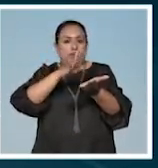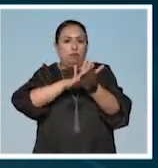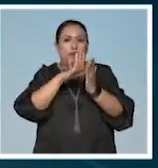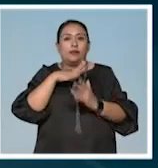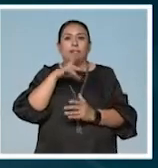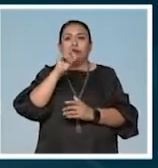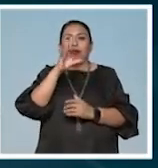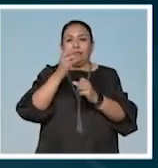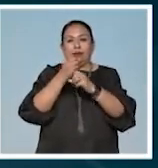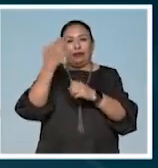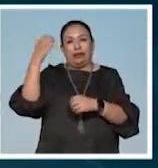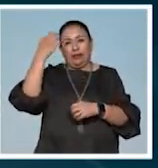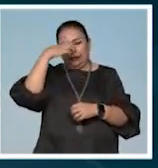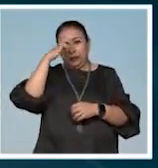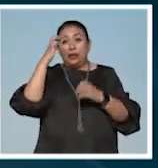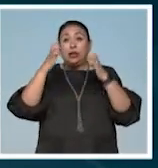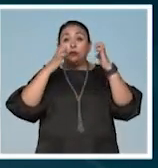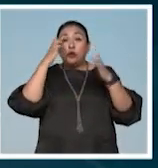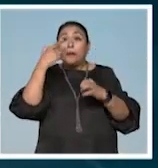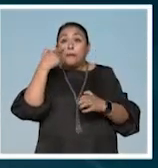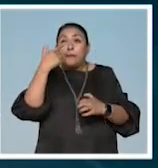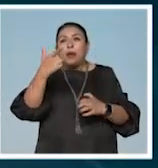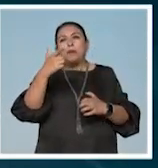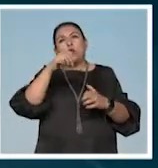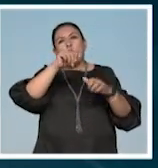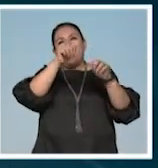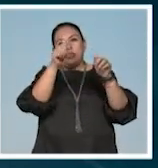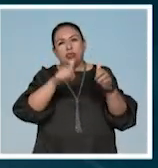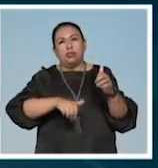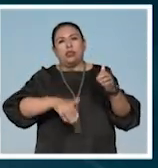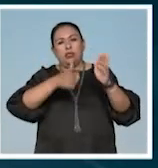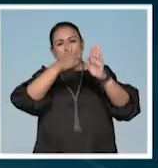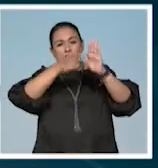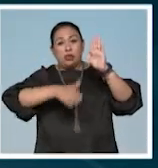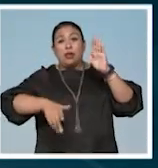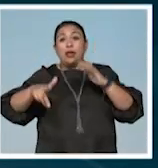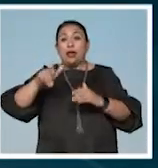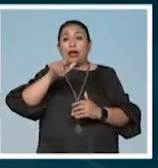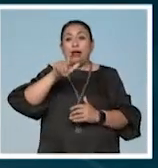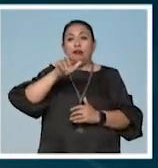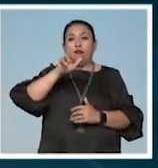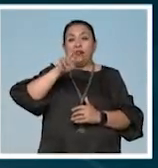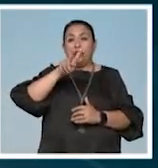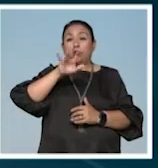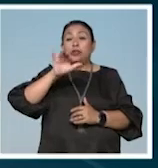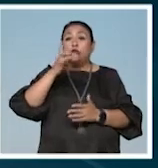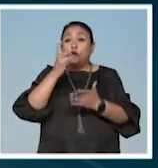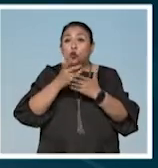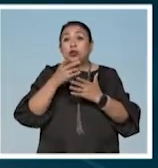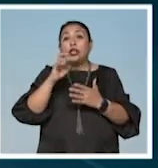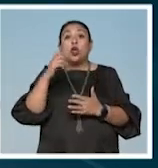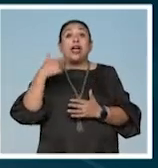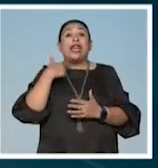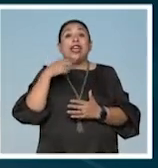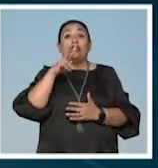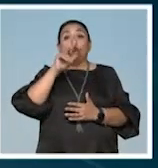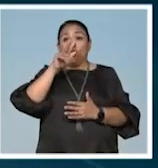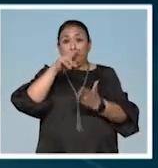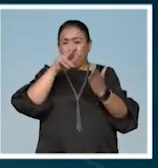35 años de carrera, la exposición permite ver una obra de caballete y es que Alfredo Vilchis no solo realiza exvotos.